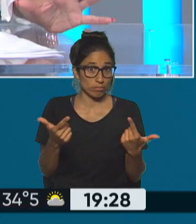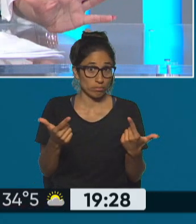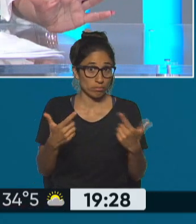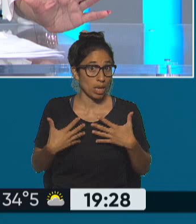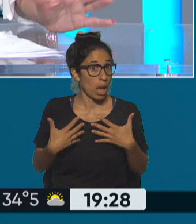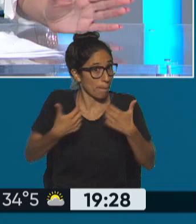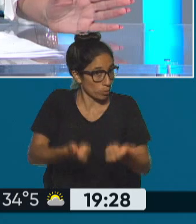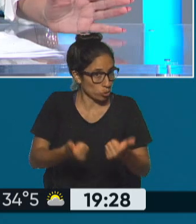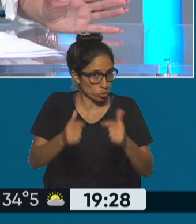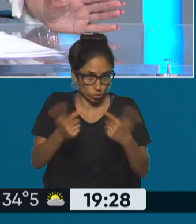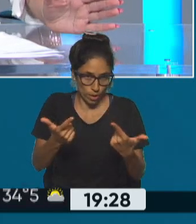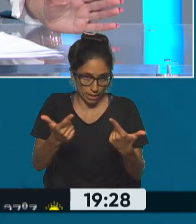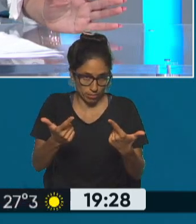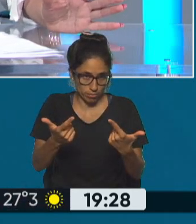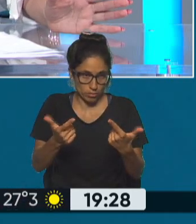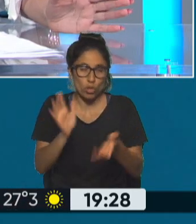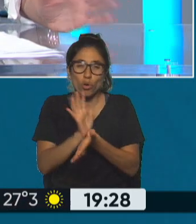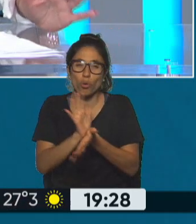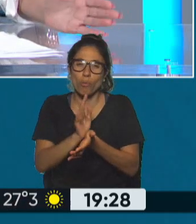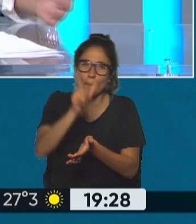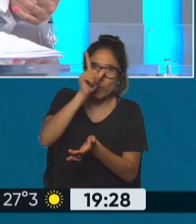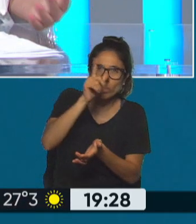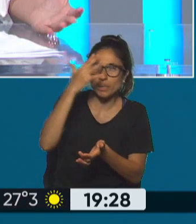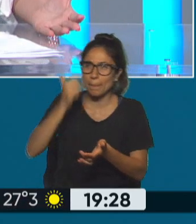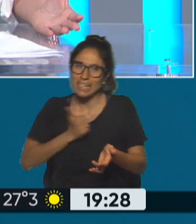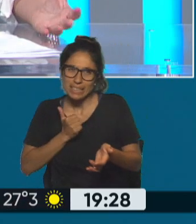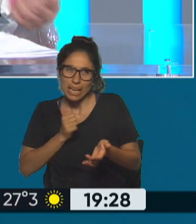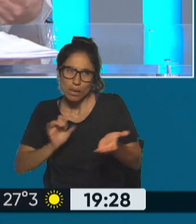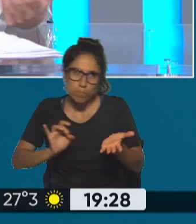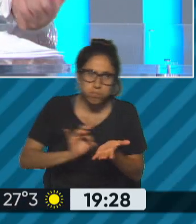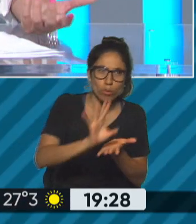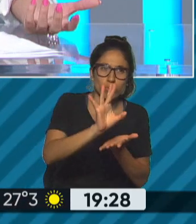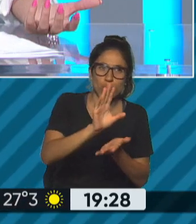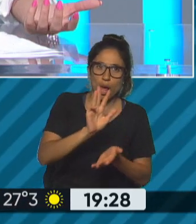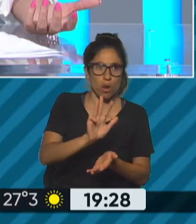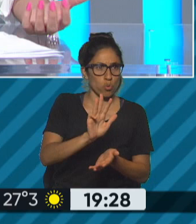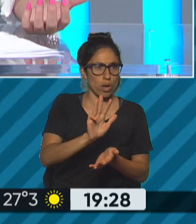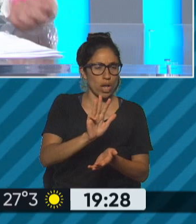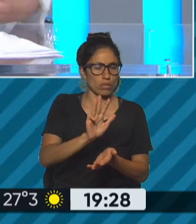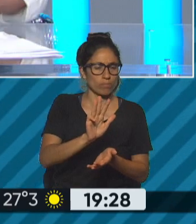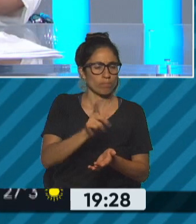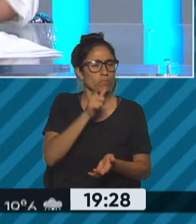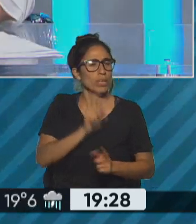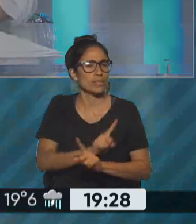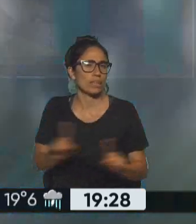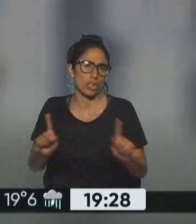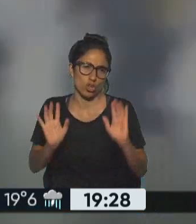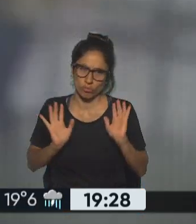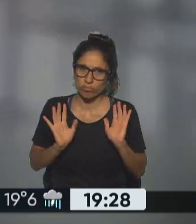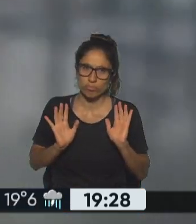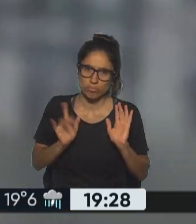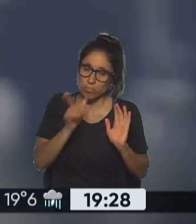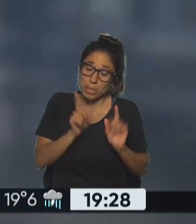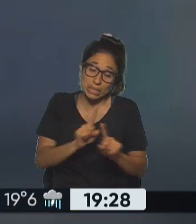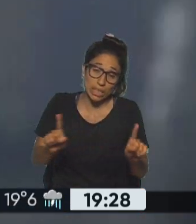esa situación de modé hoy en día pero uno nunca sabe nunca sabe y el tema es la fragilidad con la que también deja de alguna forma si